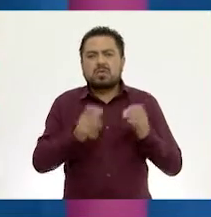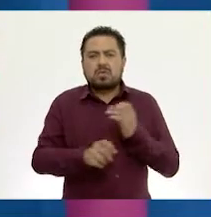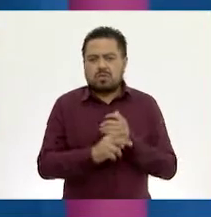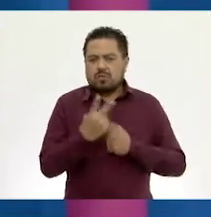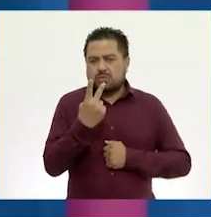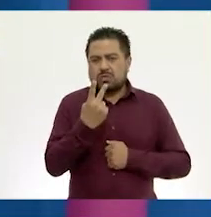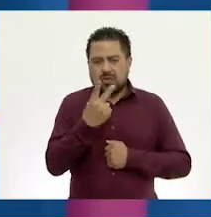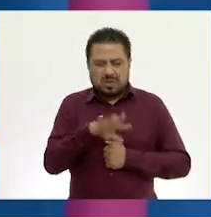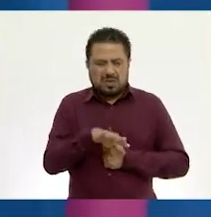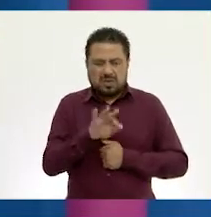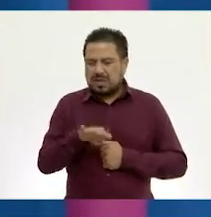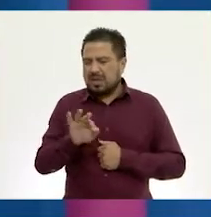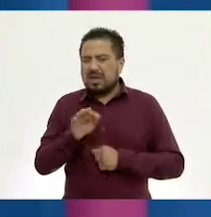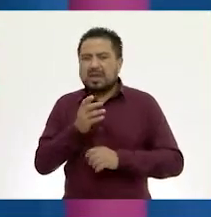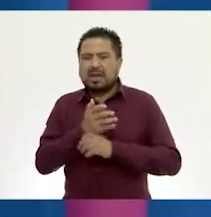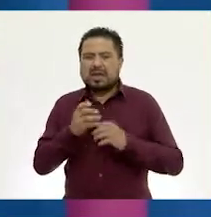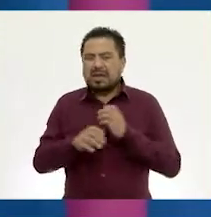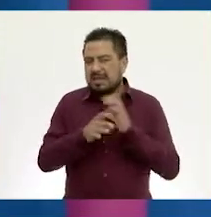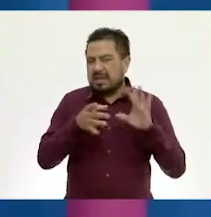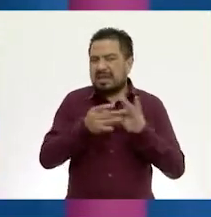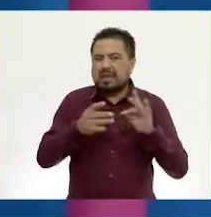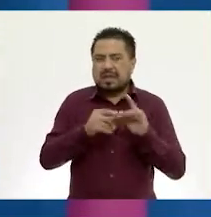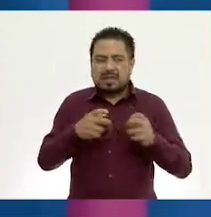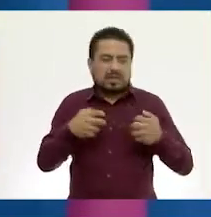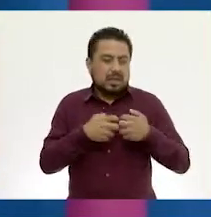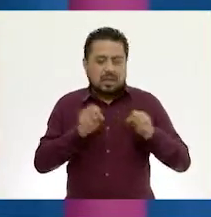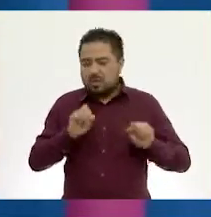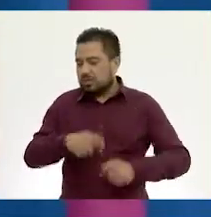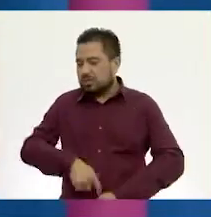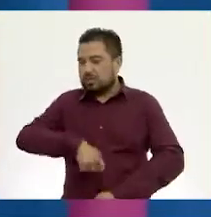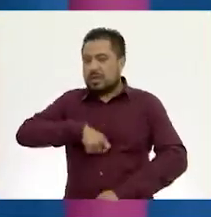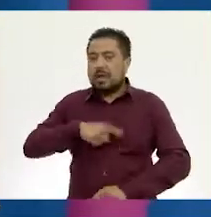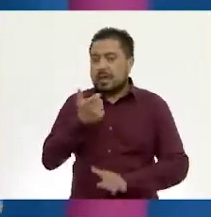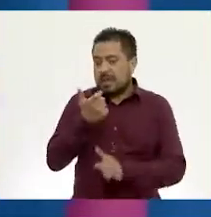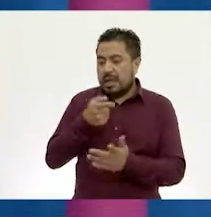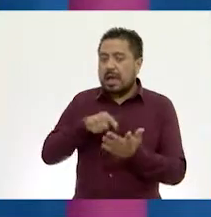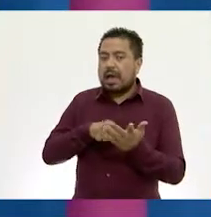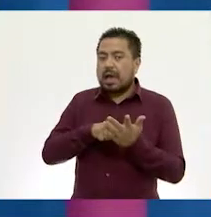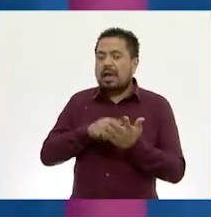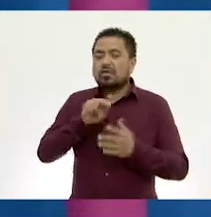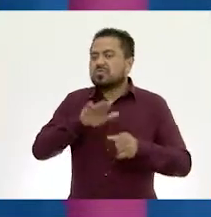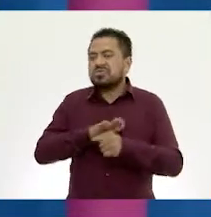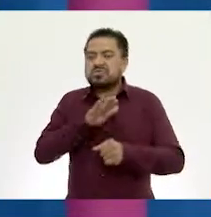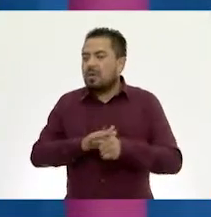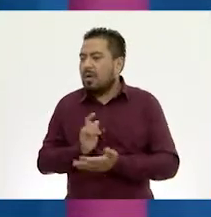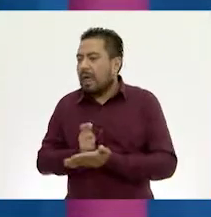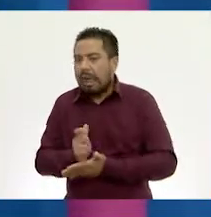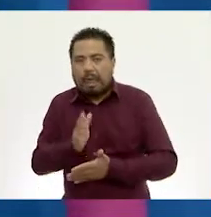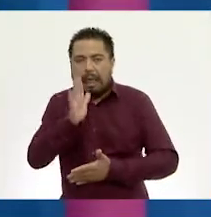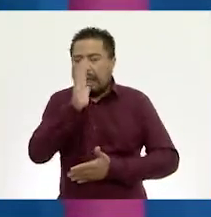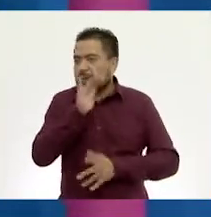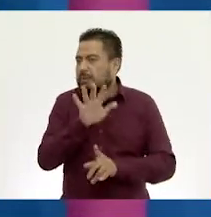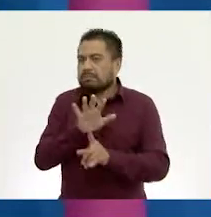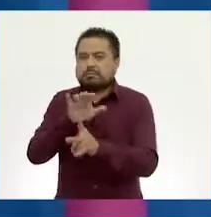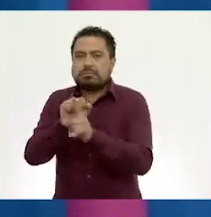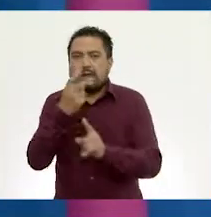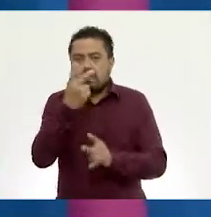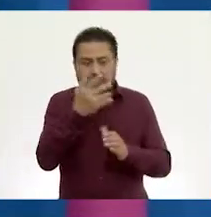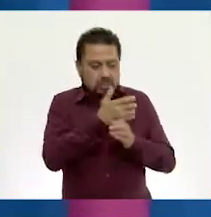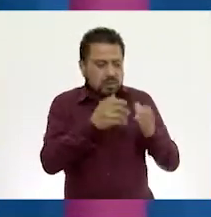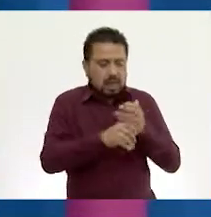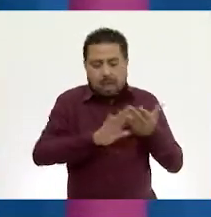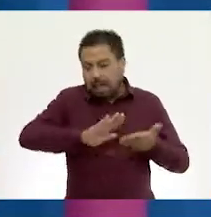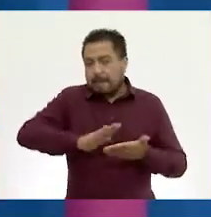que se mencionaban, como los tenis o la chamarra, ya que el dinero que tiene, pues no es suficiente para comprar estos dos artículos